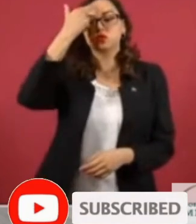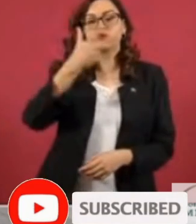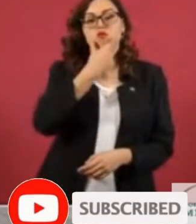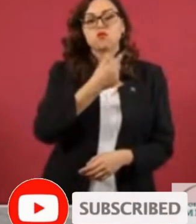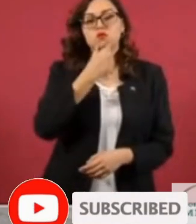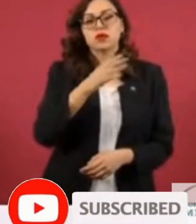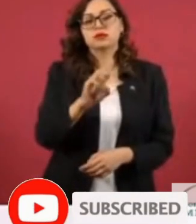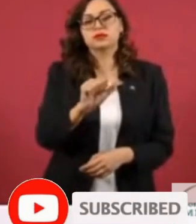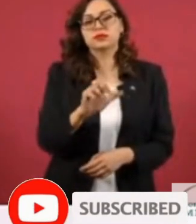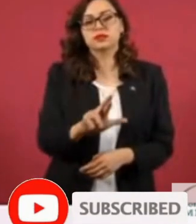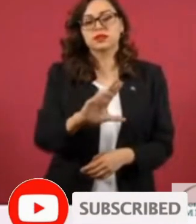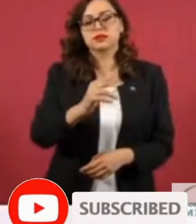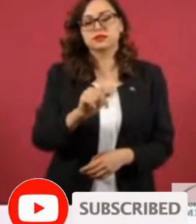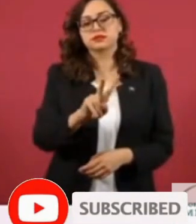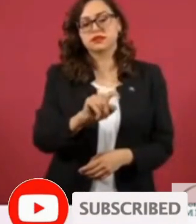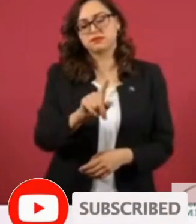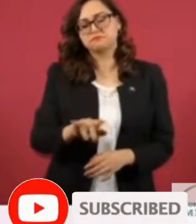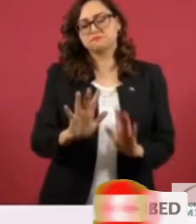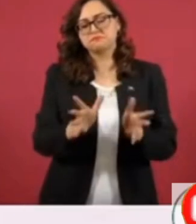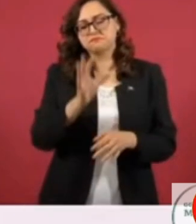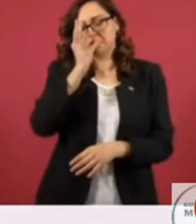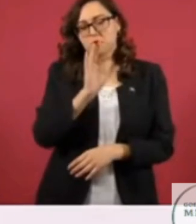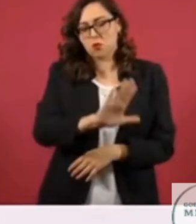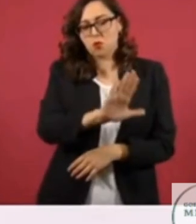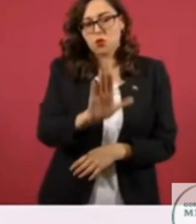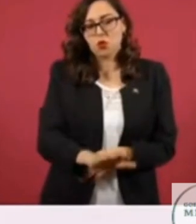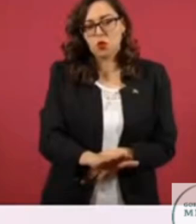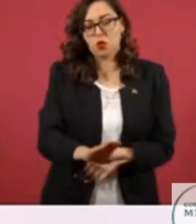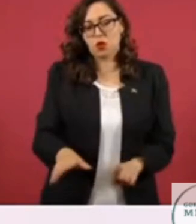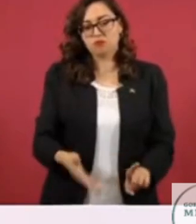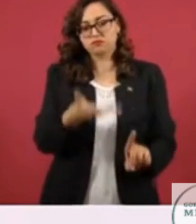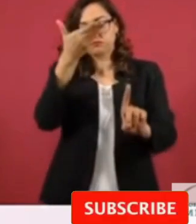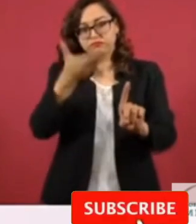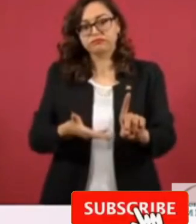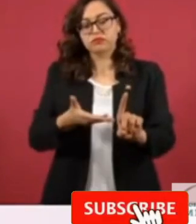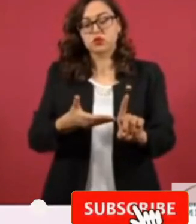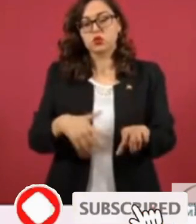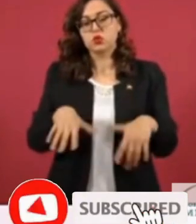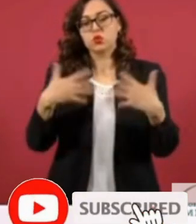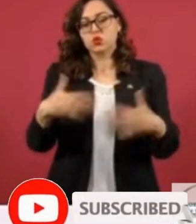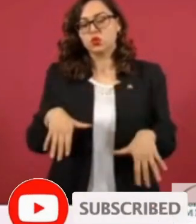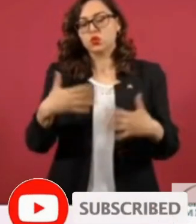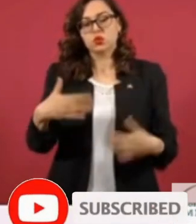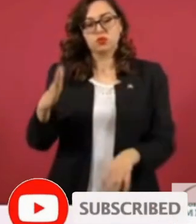el finado César Chávez fue el dirigente